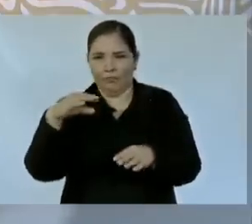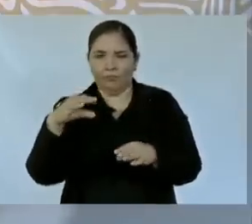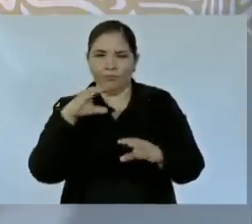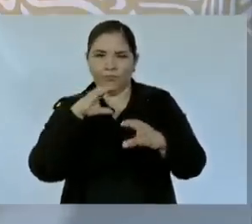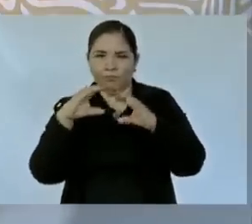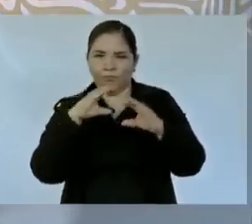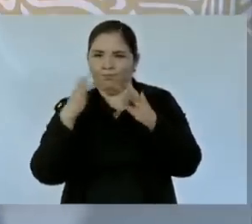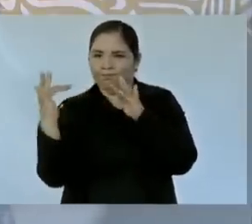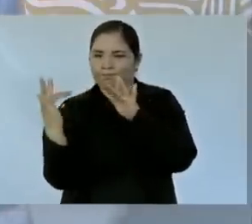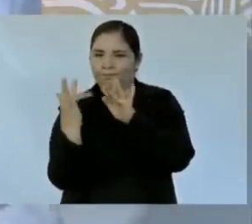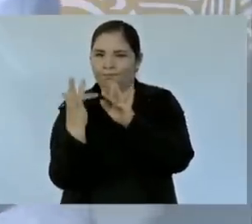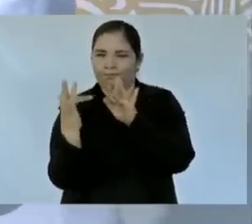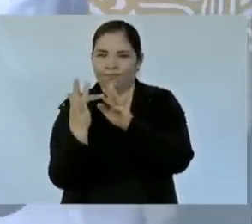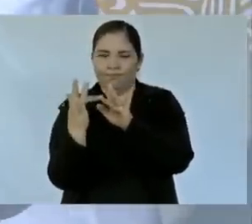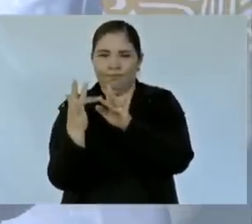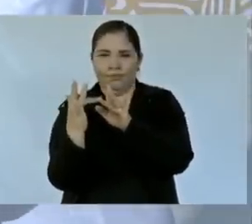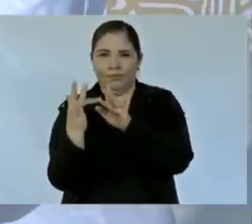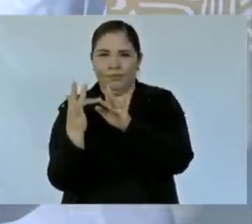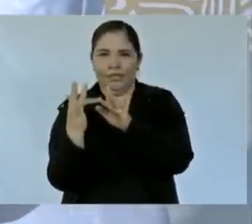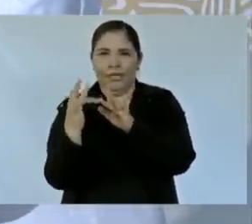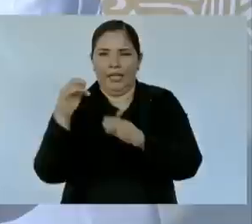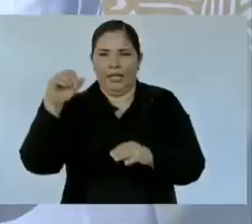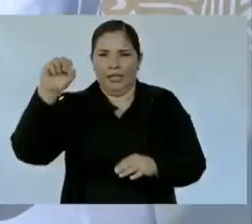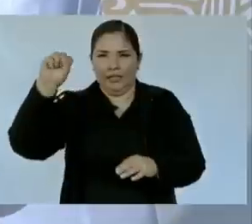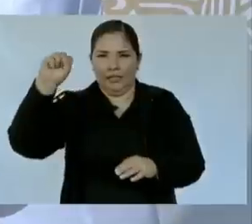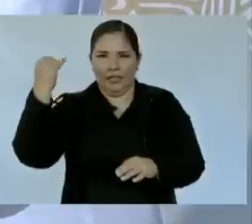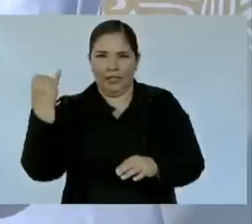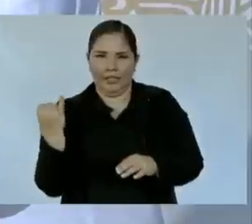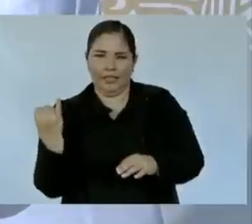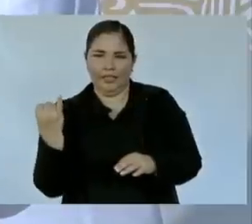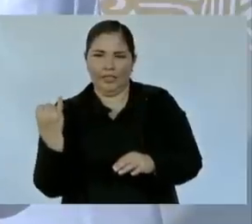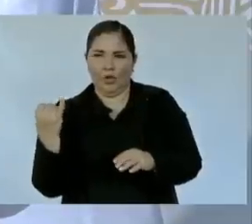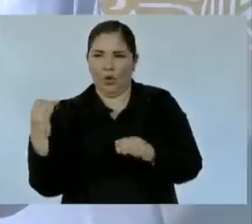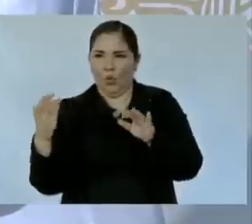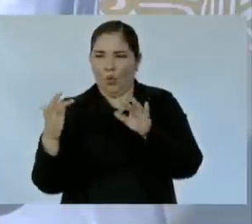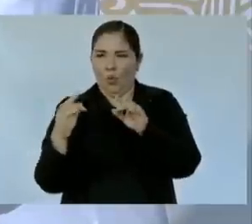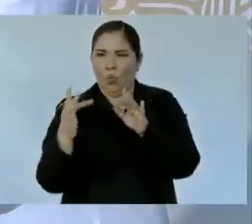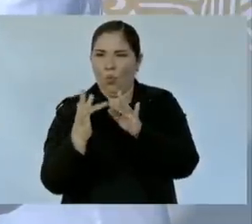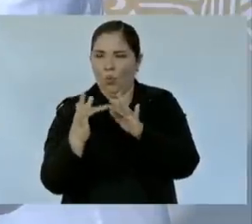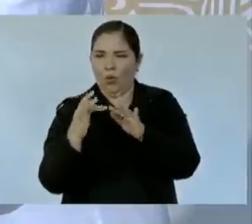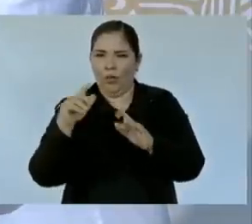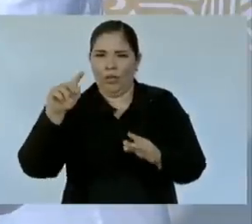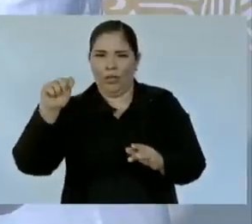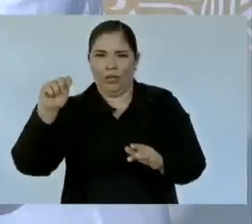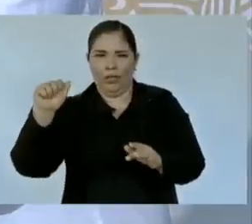a San Ignacio con Tayoltita.